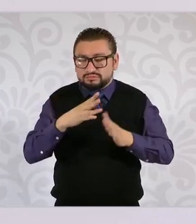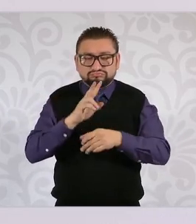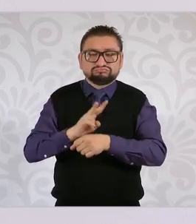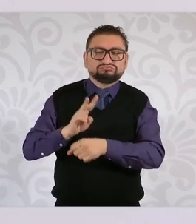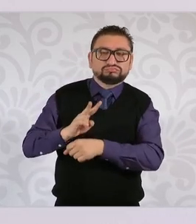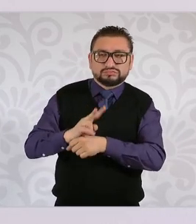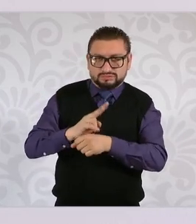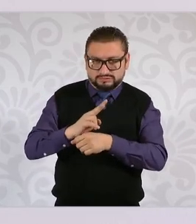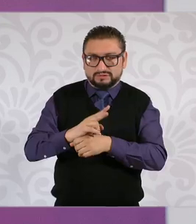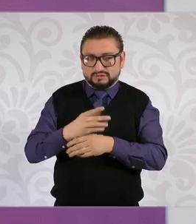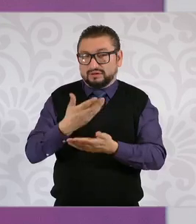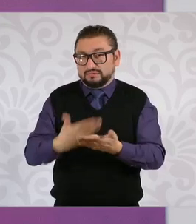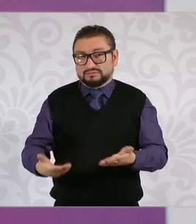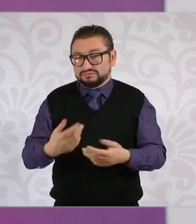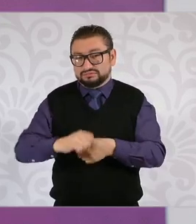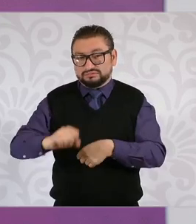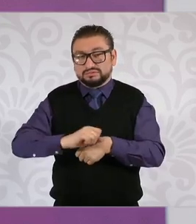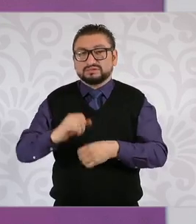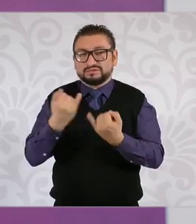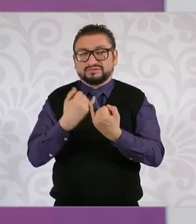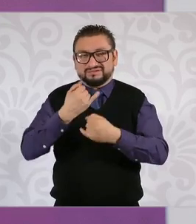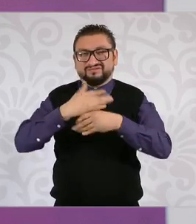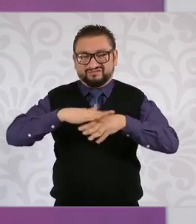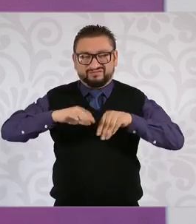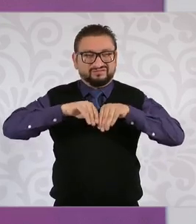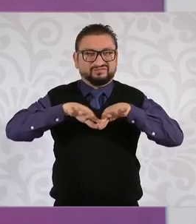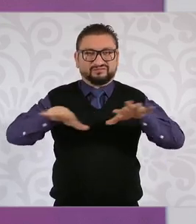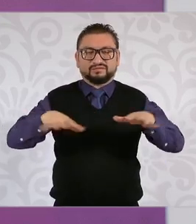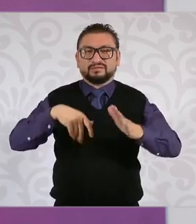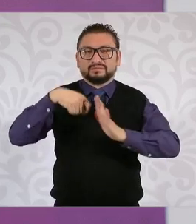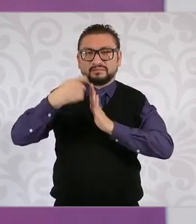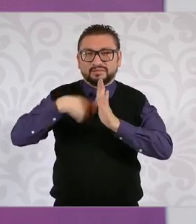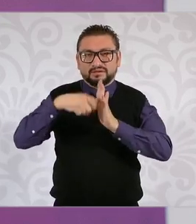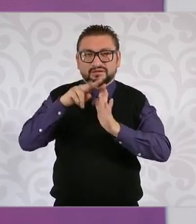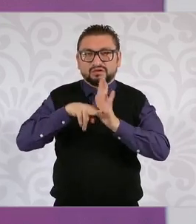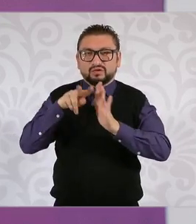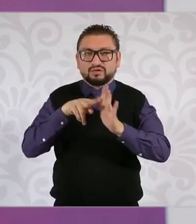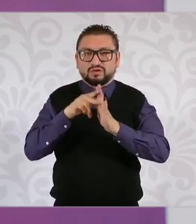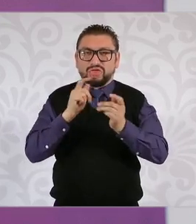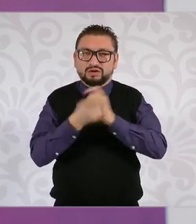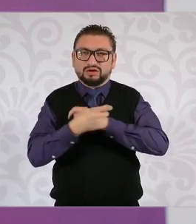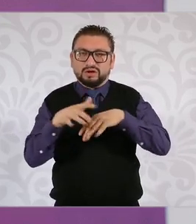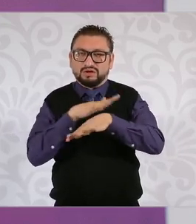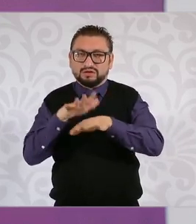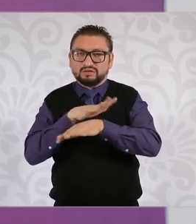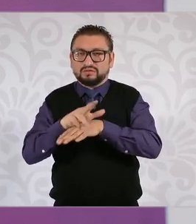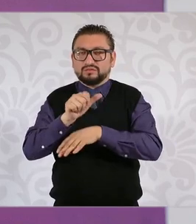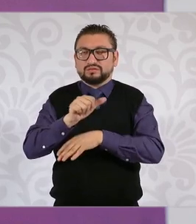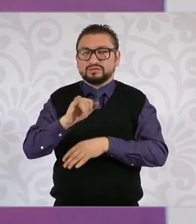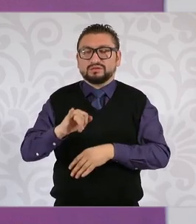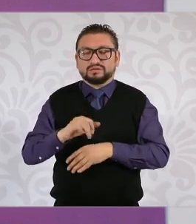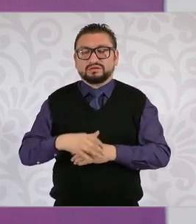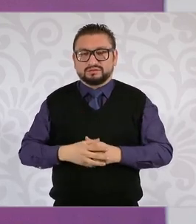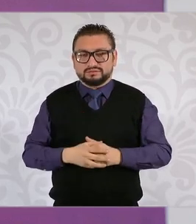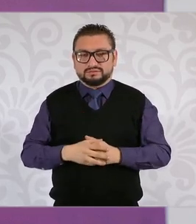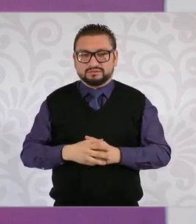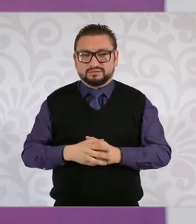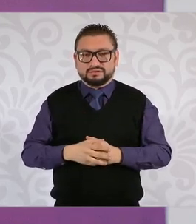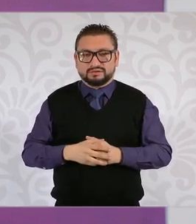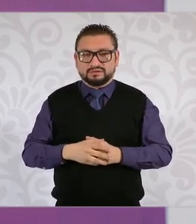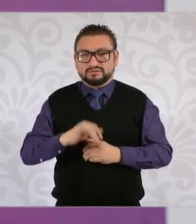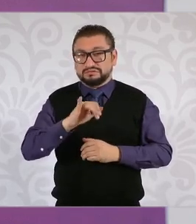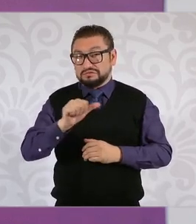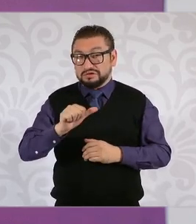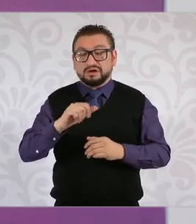Esta semana también circularon en redes sociales videos creados o alterados con inteligencia artificial. Como cualquier